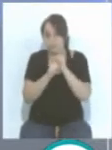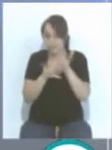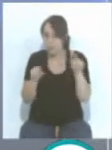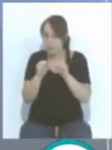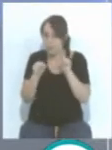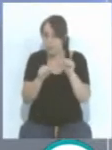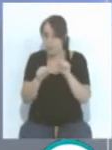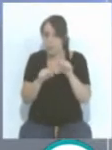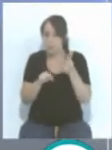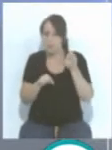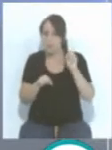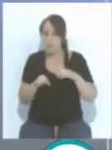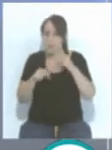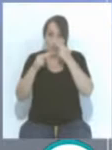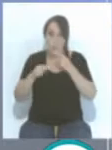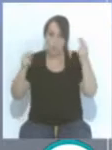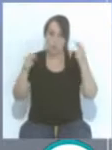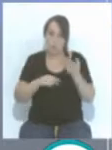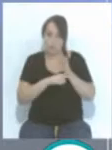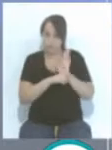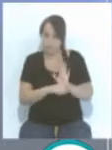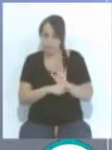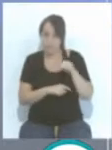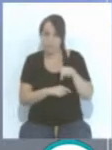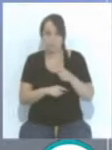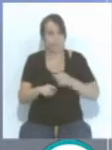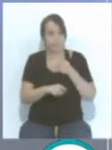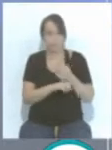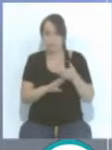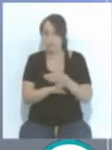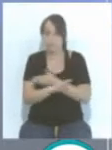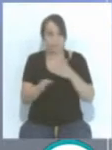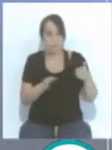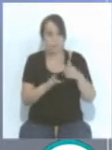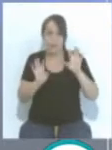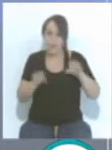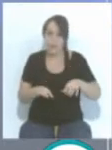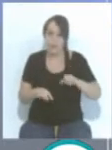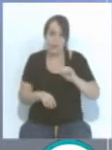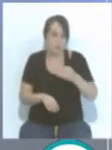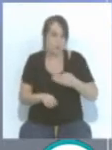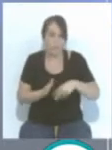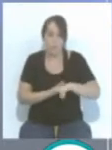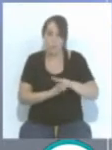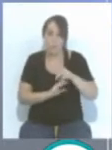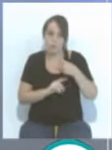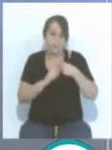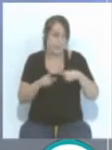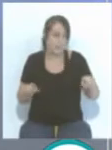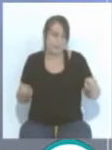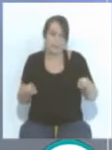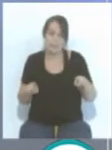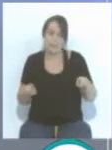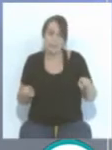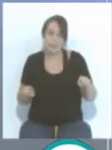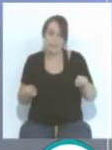presencia de público, esto va a obligar que la pretemporada del Cádiz Club de Fútbol sea diferente a